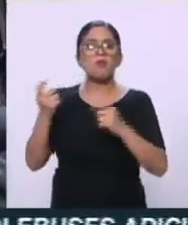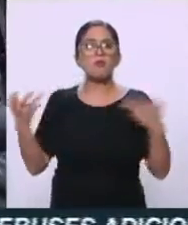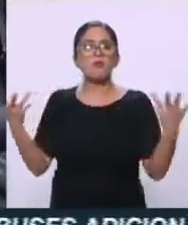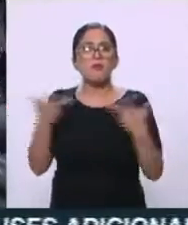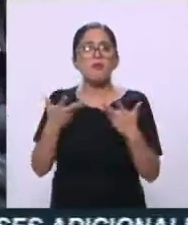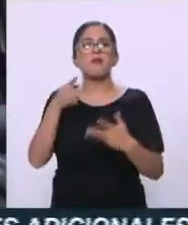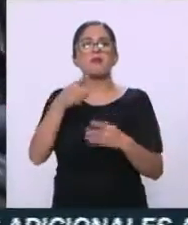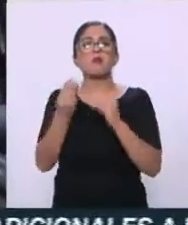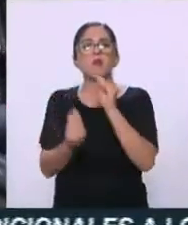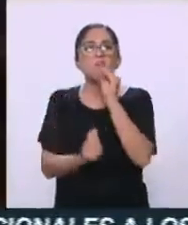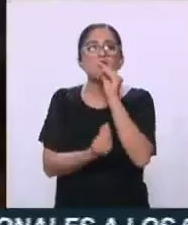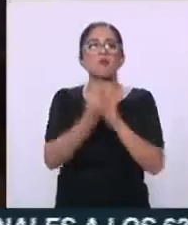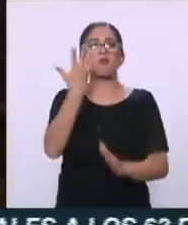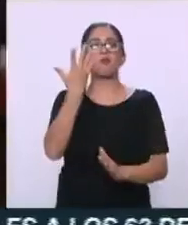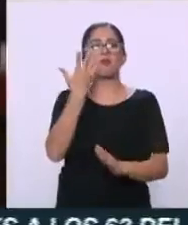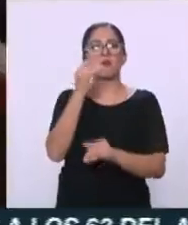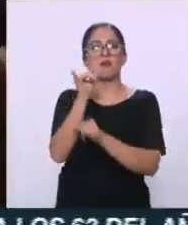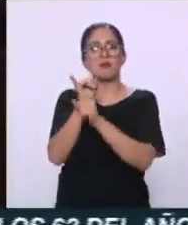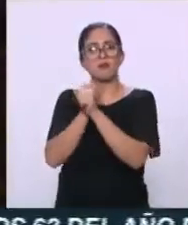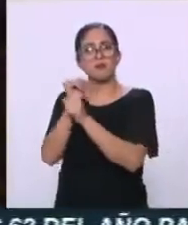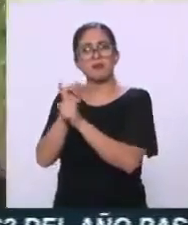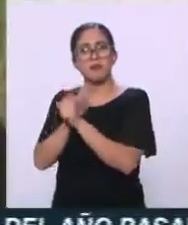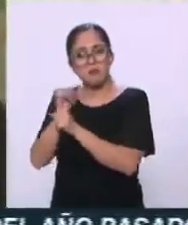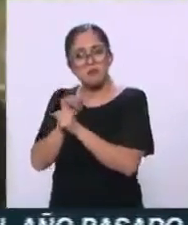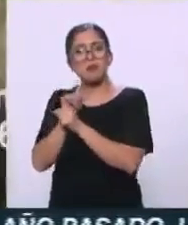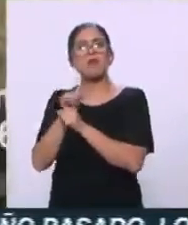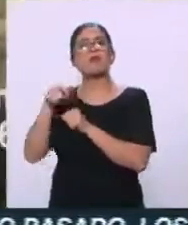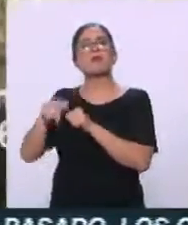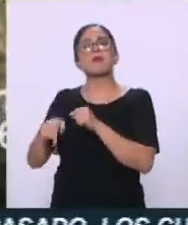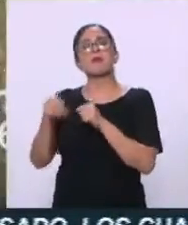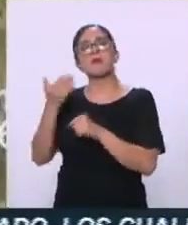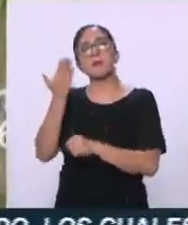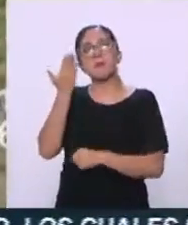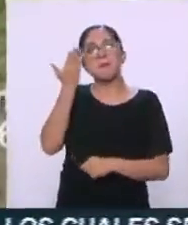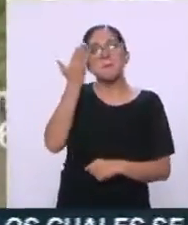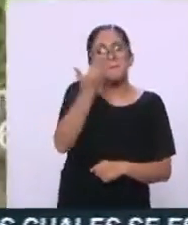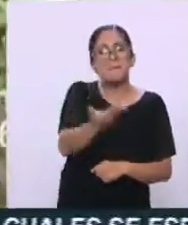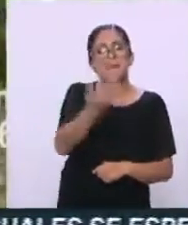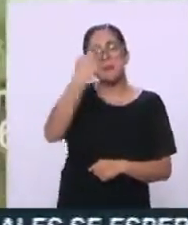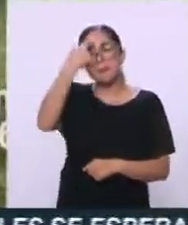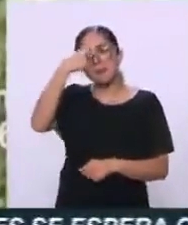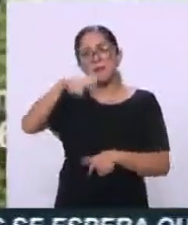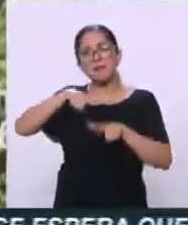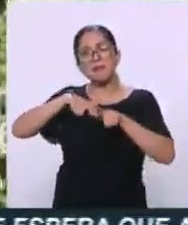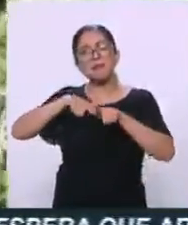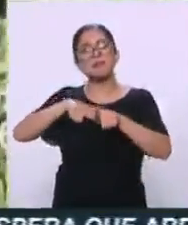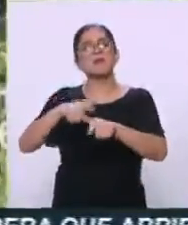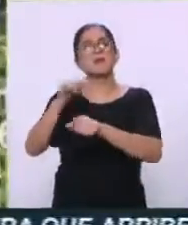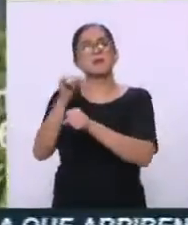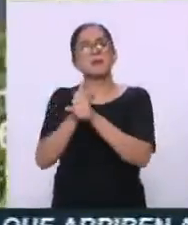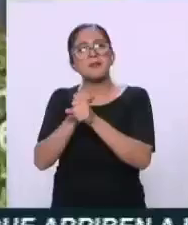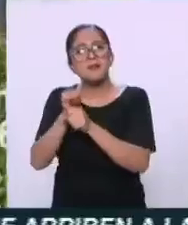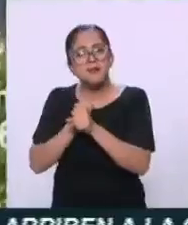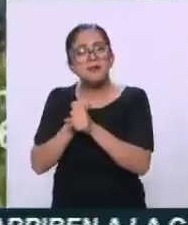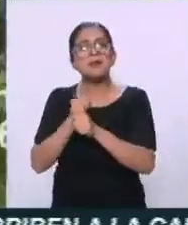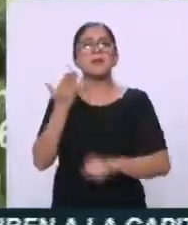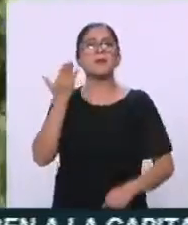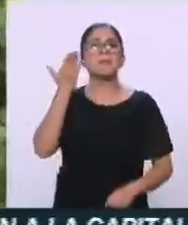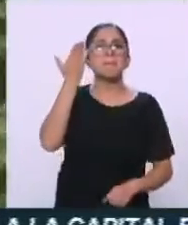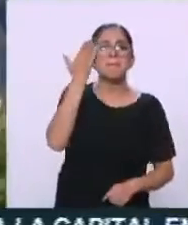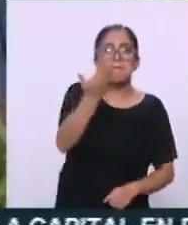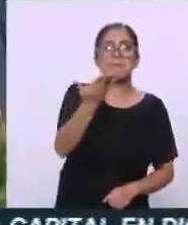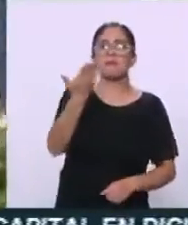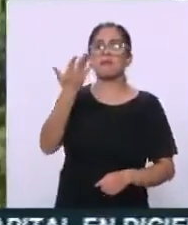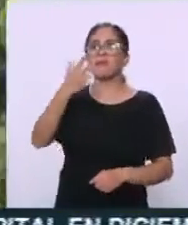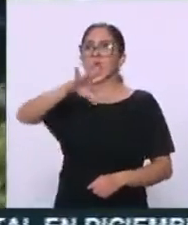nueva investigación, y lo que se exige, ¿verdad?, es que se continúe con la investigación, lo que se exige es que siga la